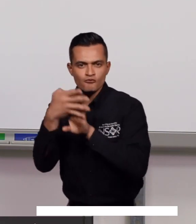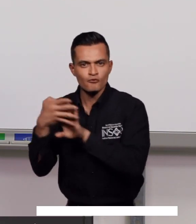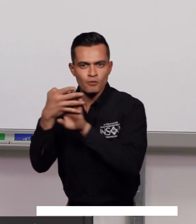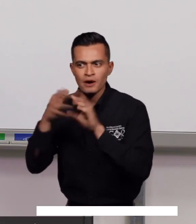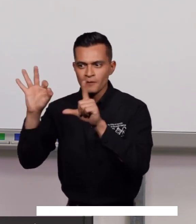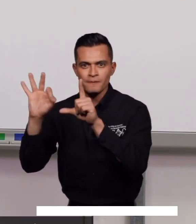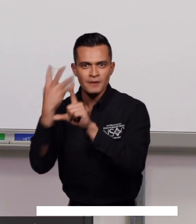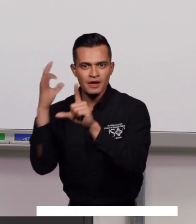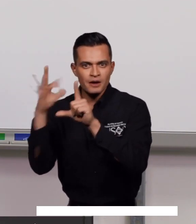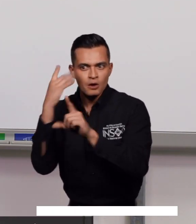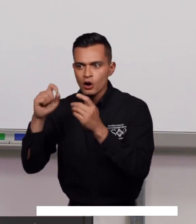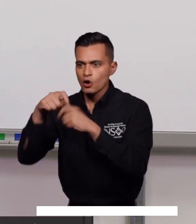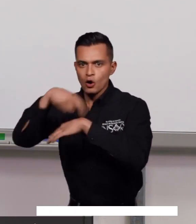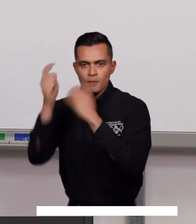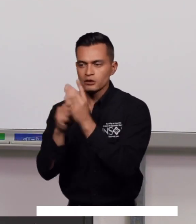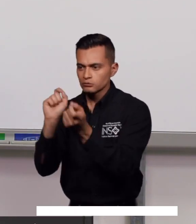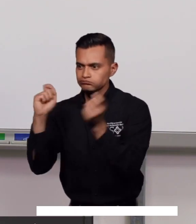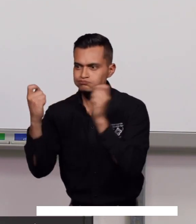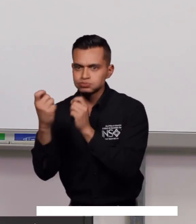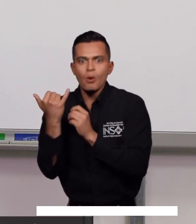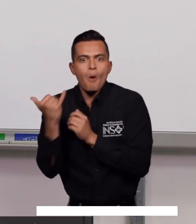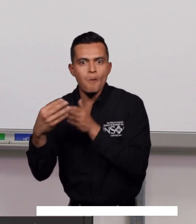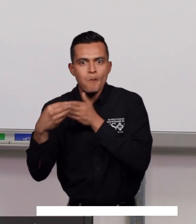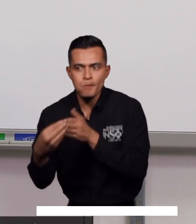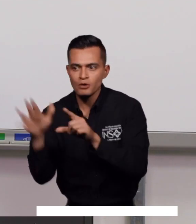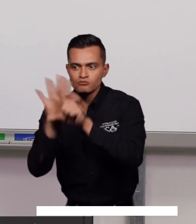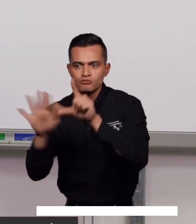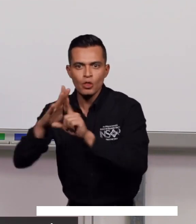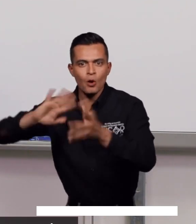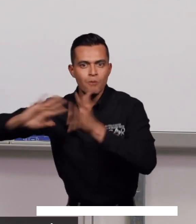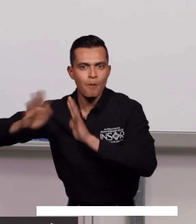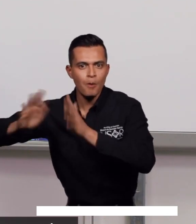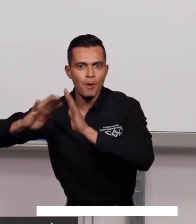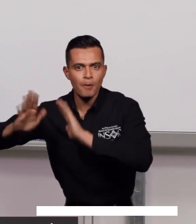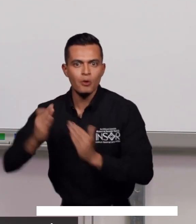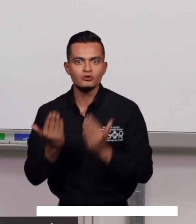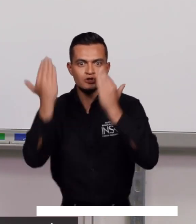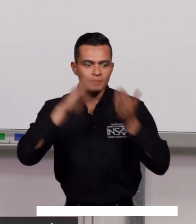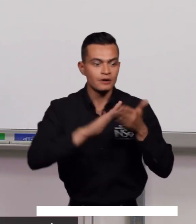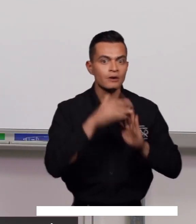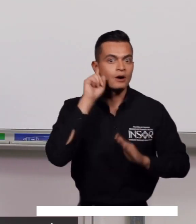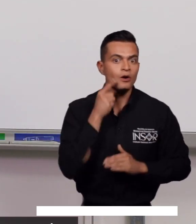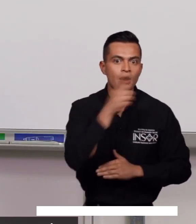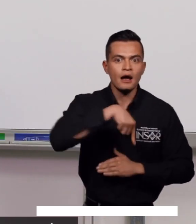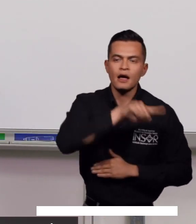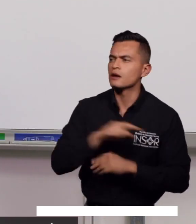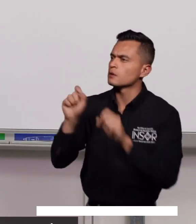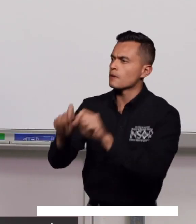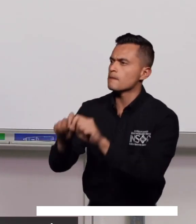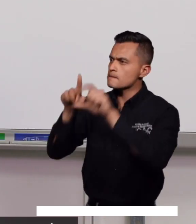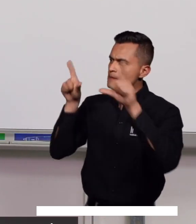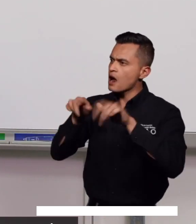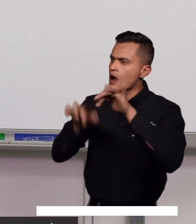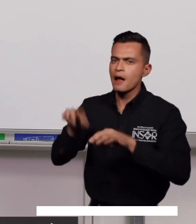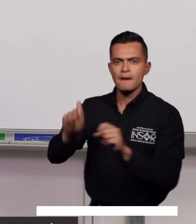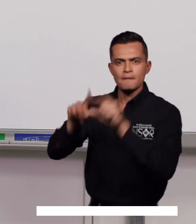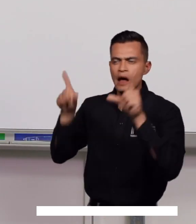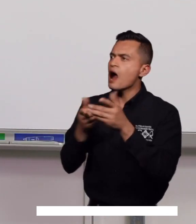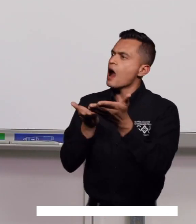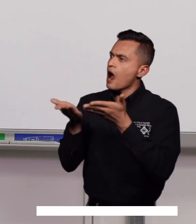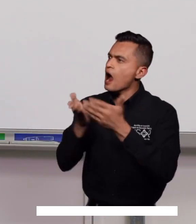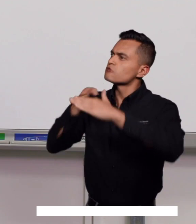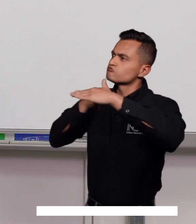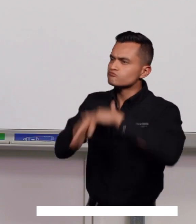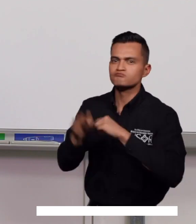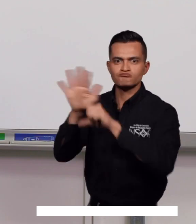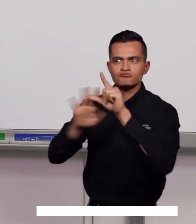los formularios electrónicos para que tengan tutoriales en lengua de señas con los cuales las personas sordas puedan acceder directamente a los